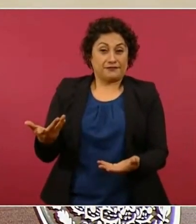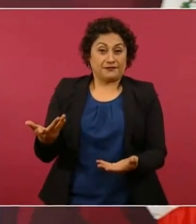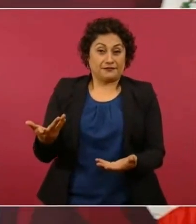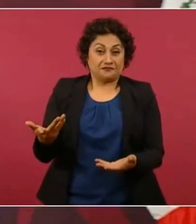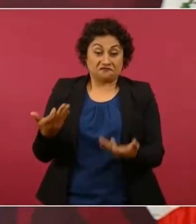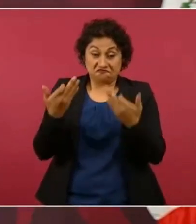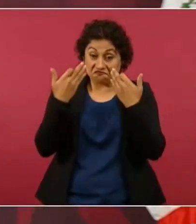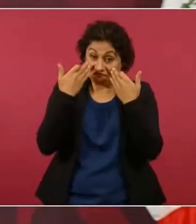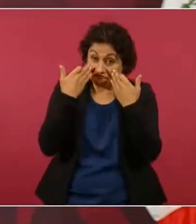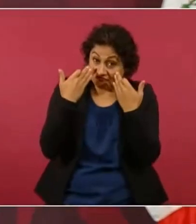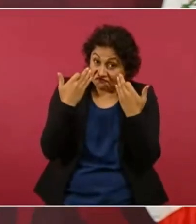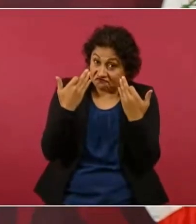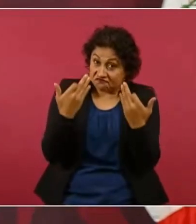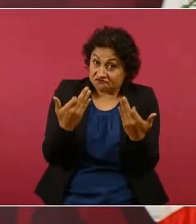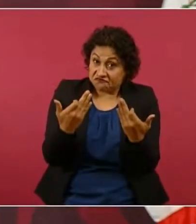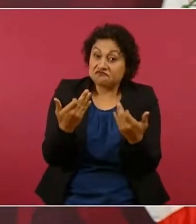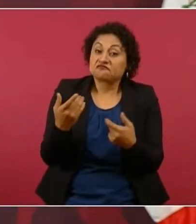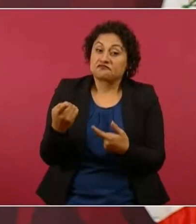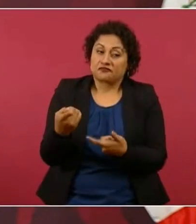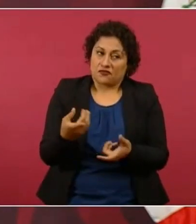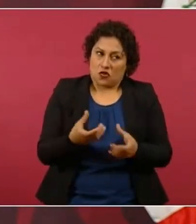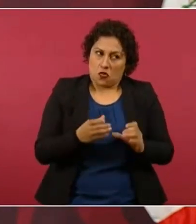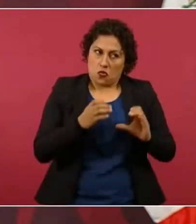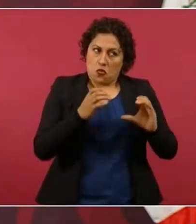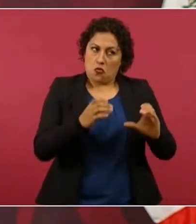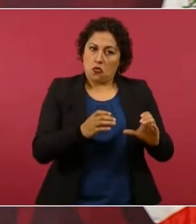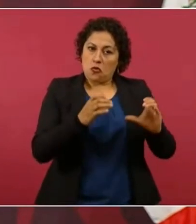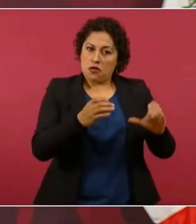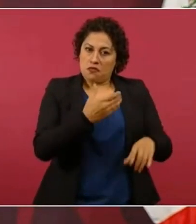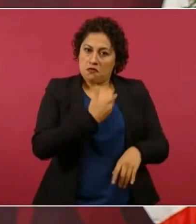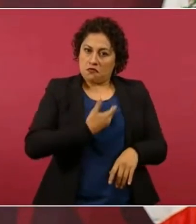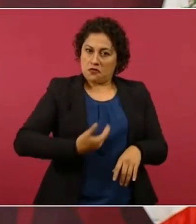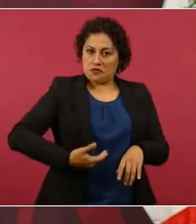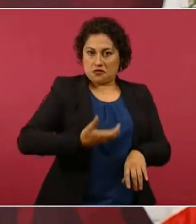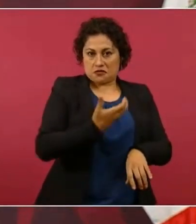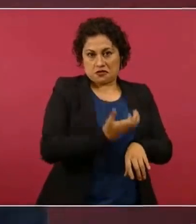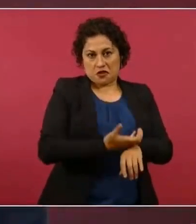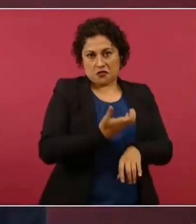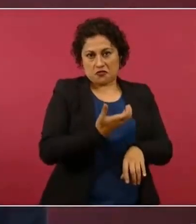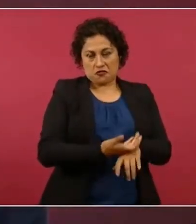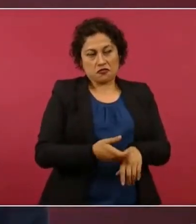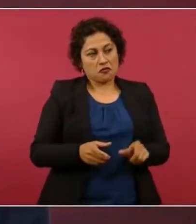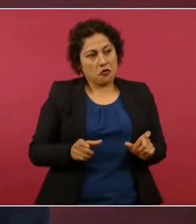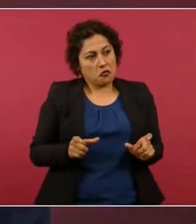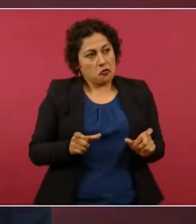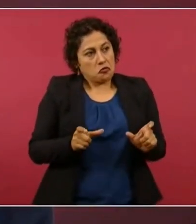que tienen que cuidar al presidente del servicio secreto